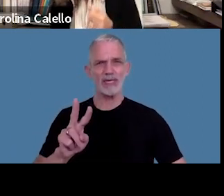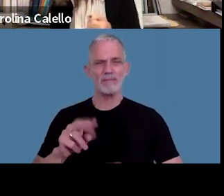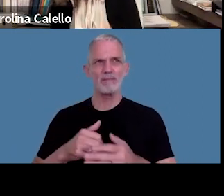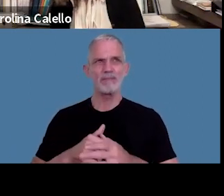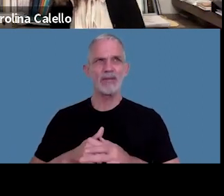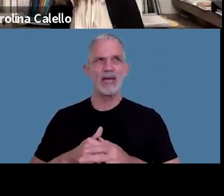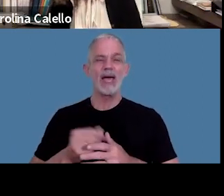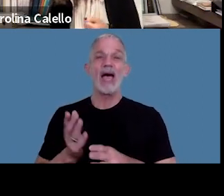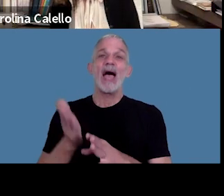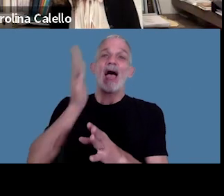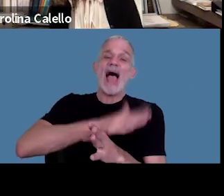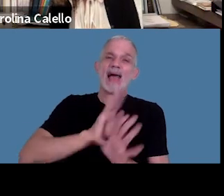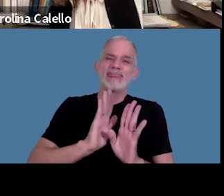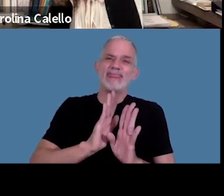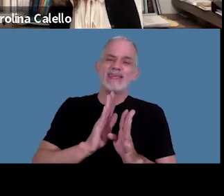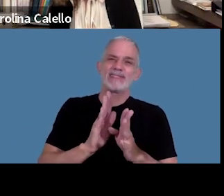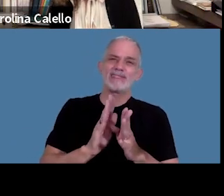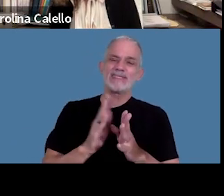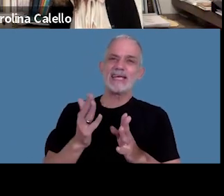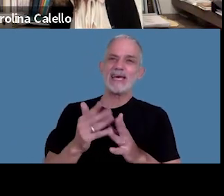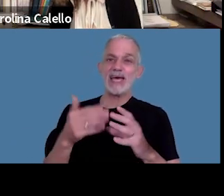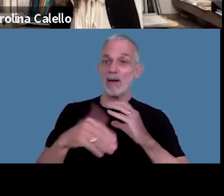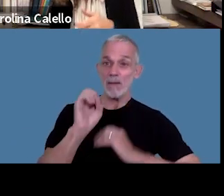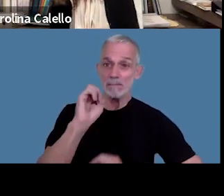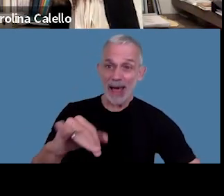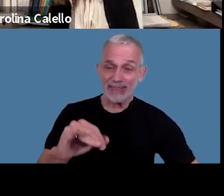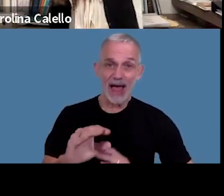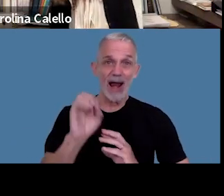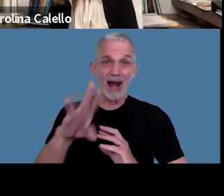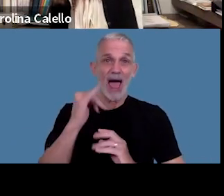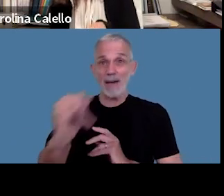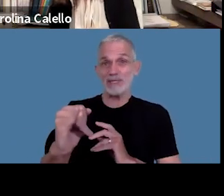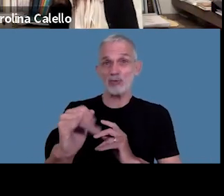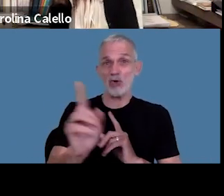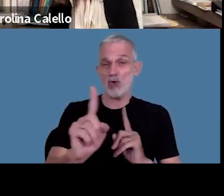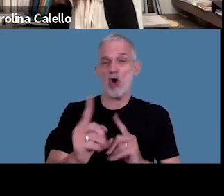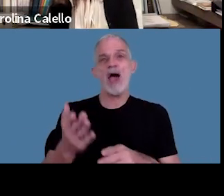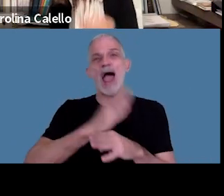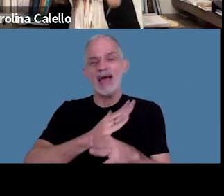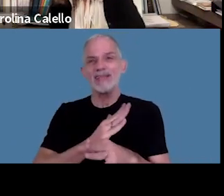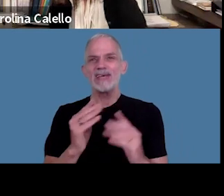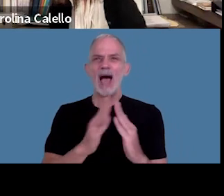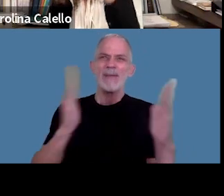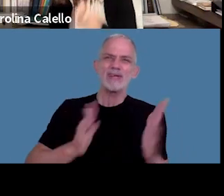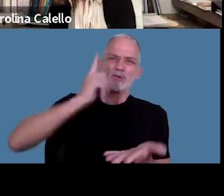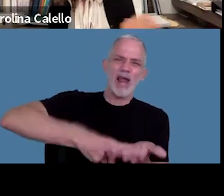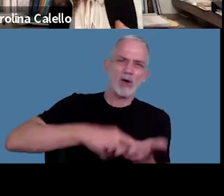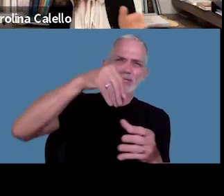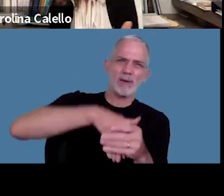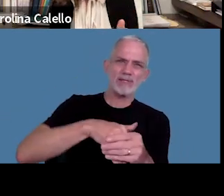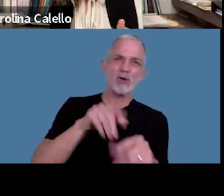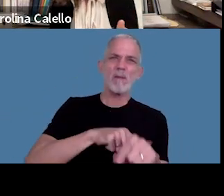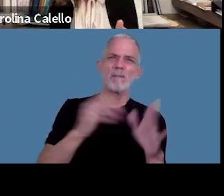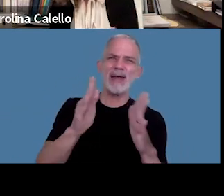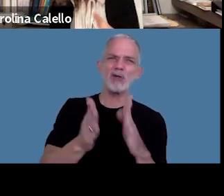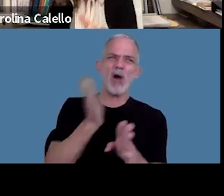que antes de notificar la prevista ponen la ampliación de la orden de intervención de los otros periodos